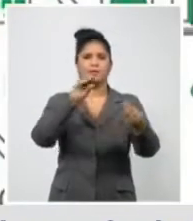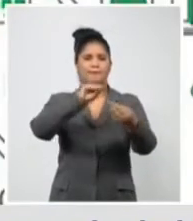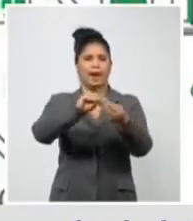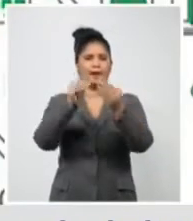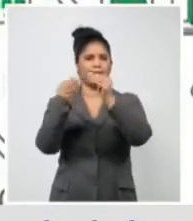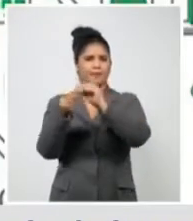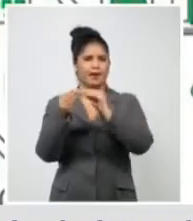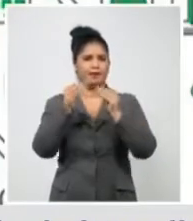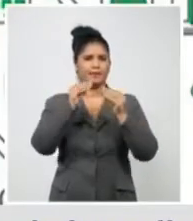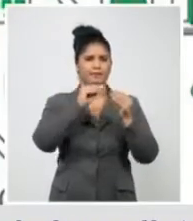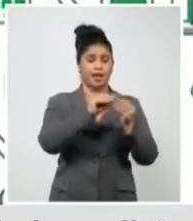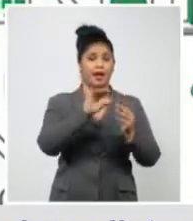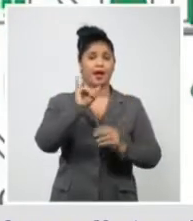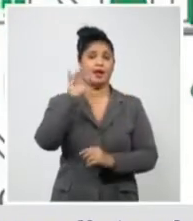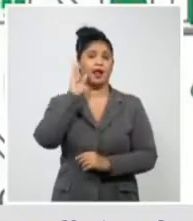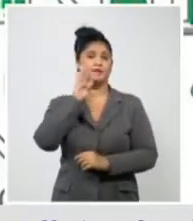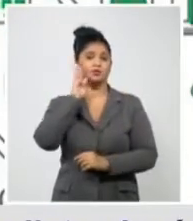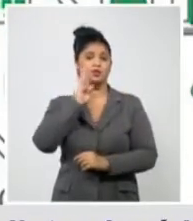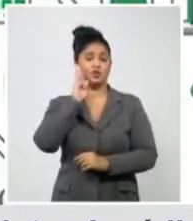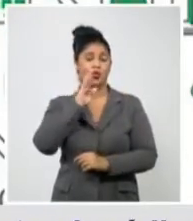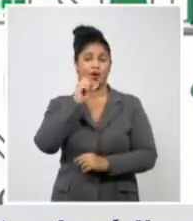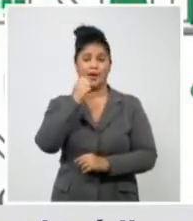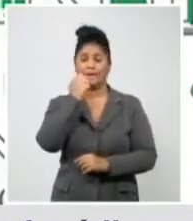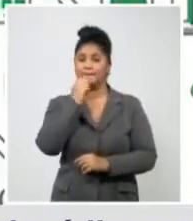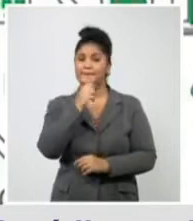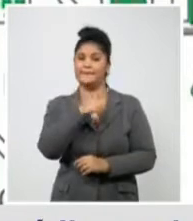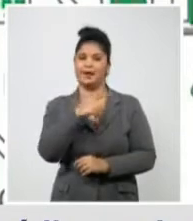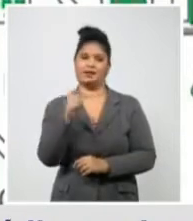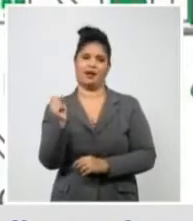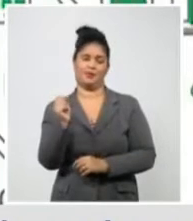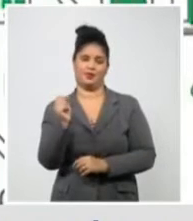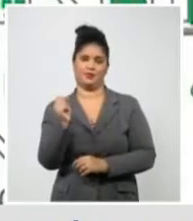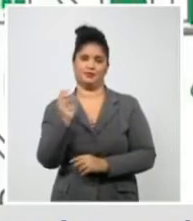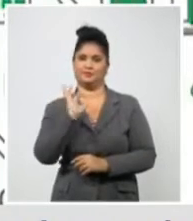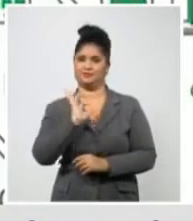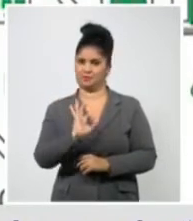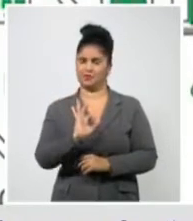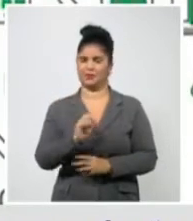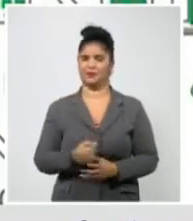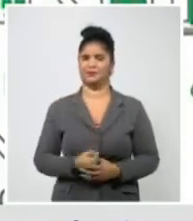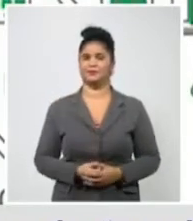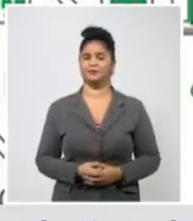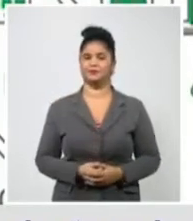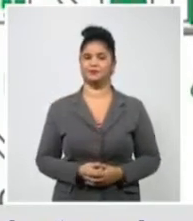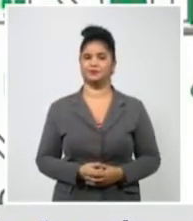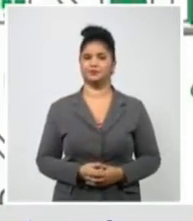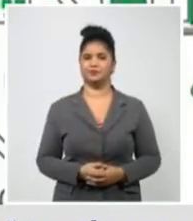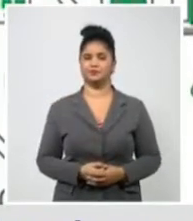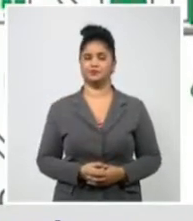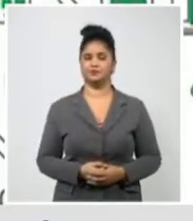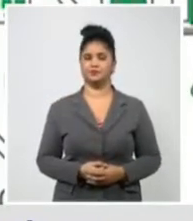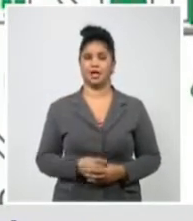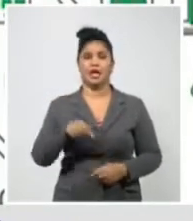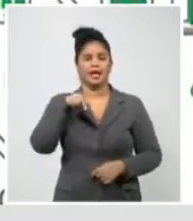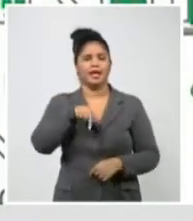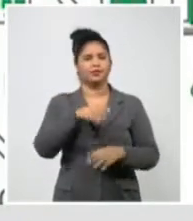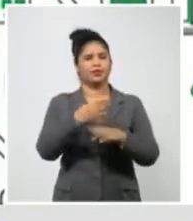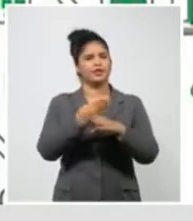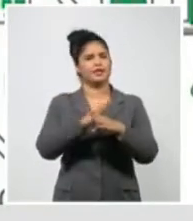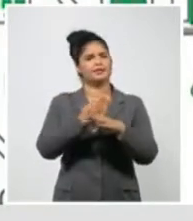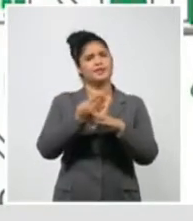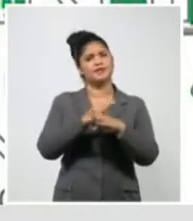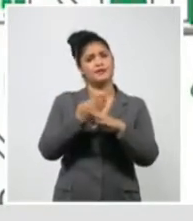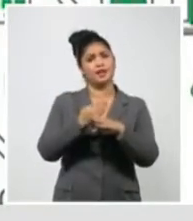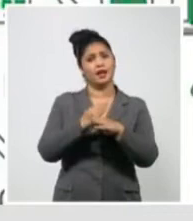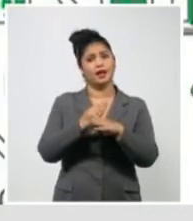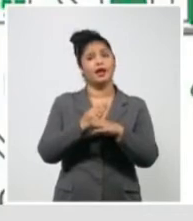afinidad. Entra un mayor número de células y de aquí puede haber una mayor excreción del virus por